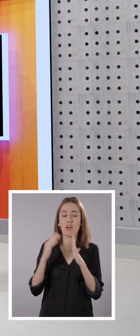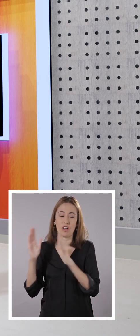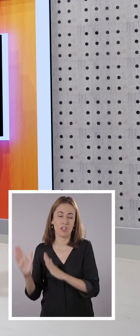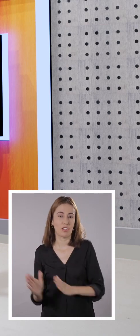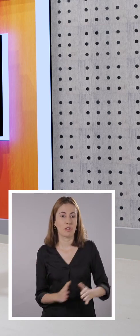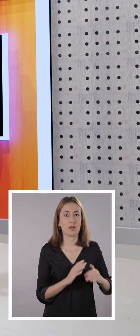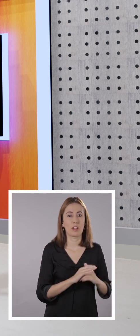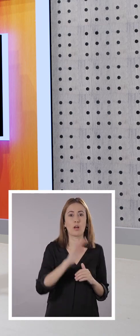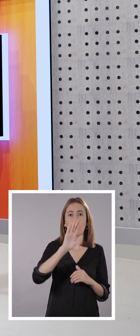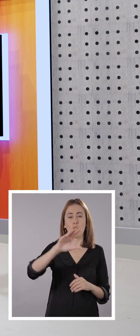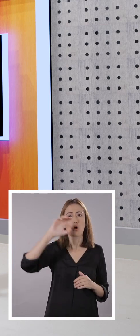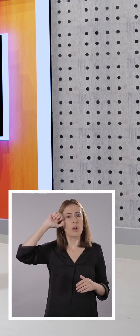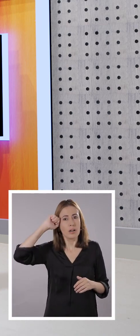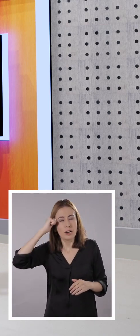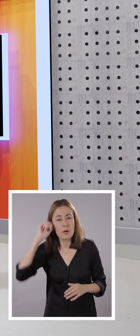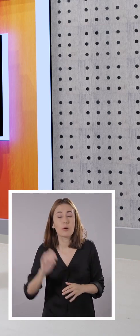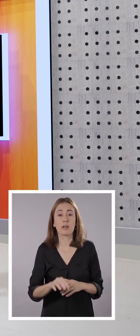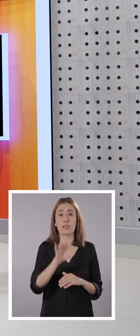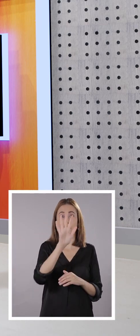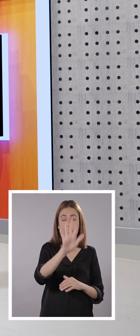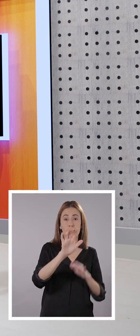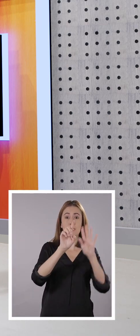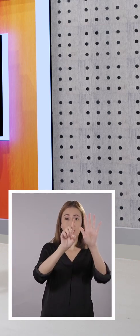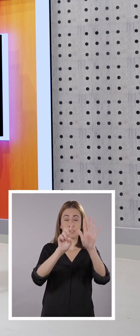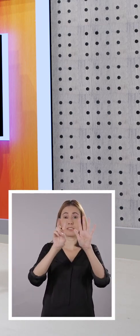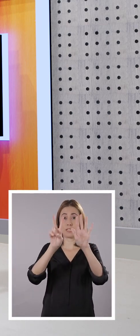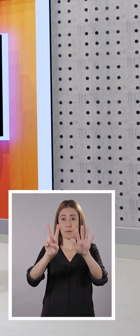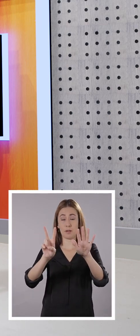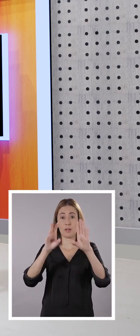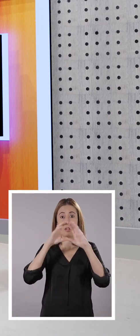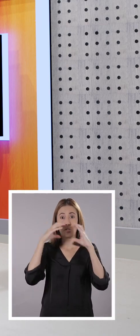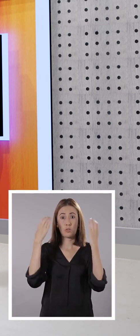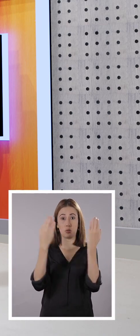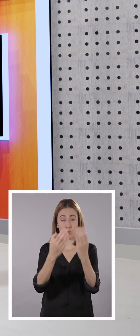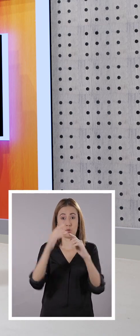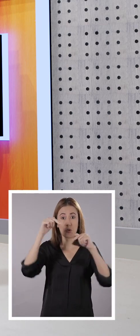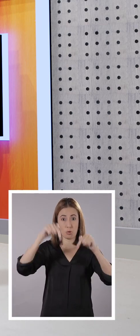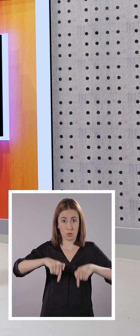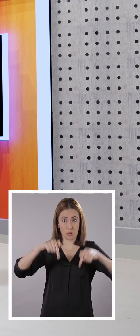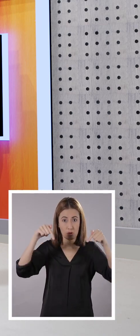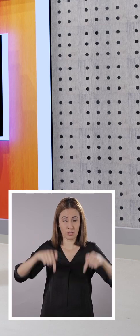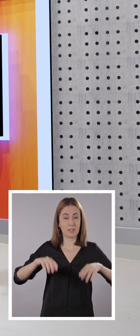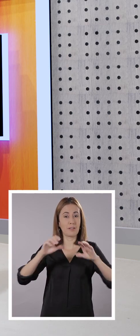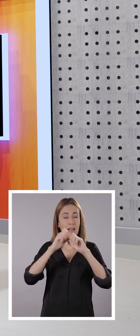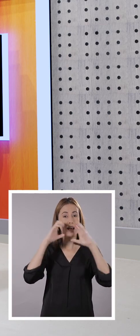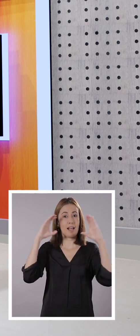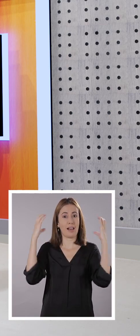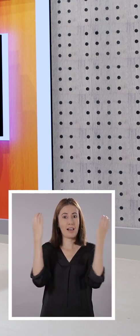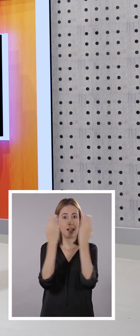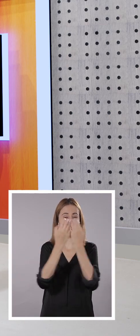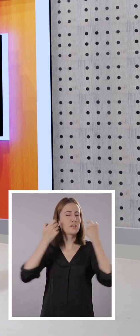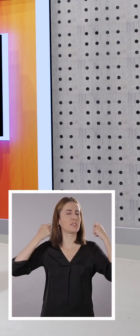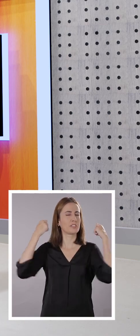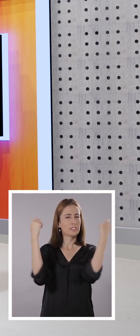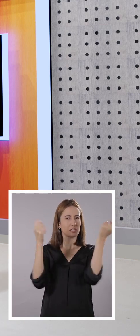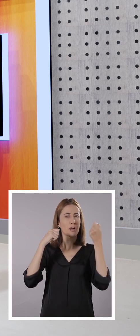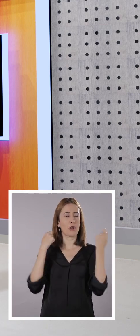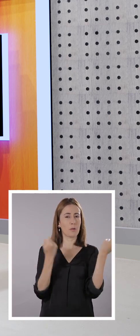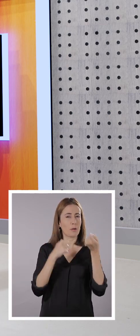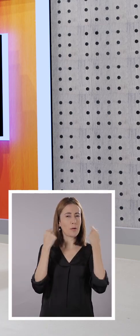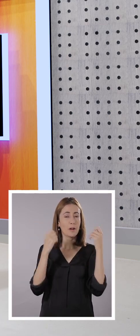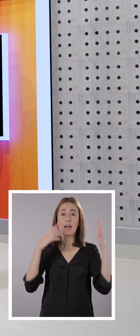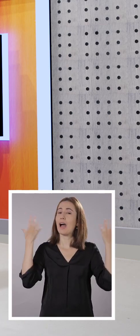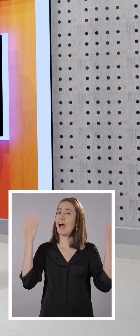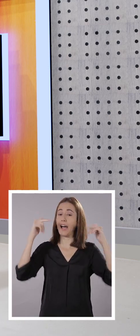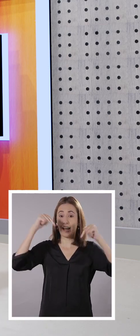hoy. Recuerda que si tú estás en quinto, sexto y séptimo de educación básica, esta es tu franja. La más chévere, la